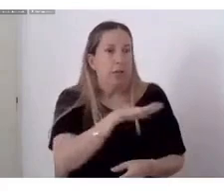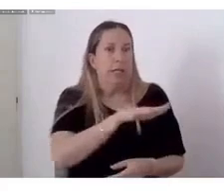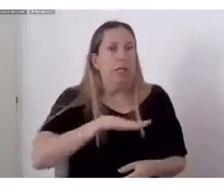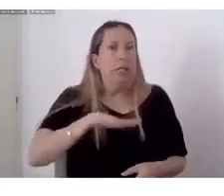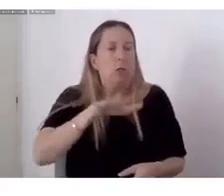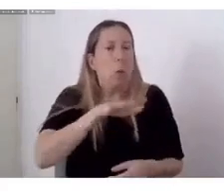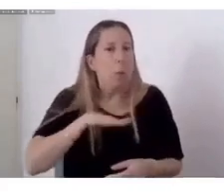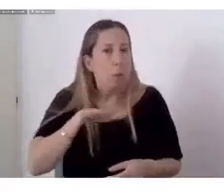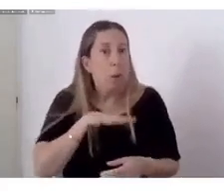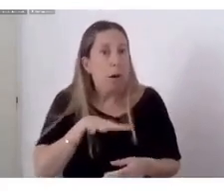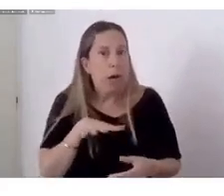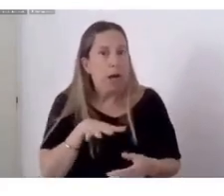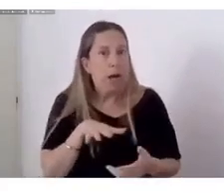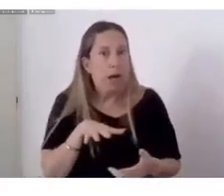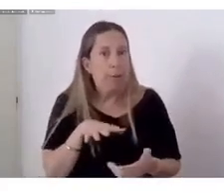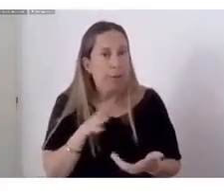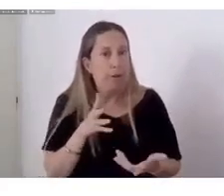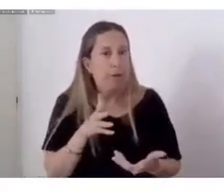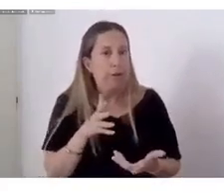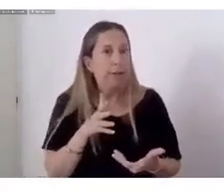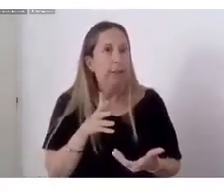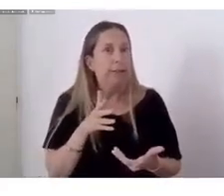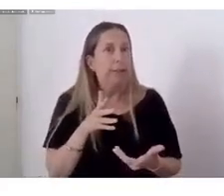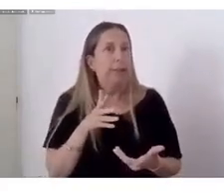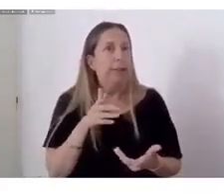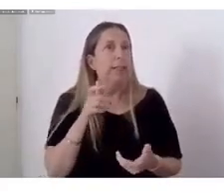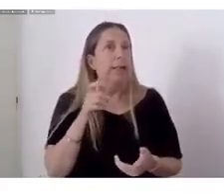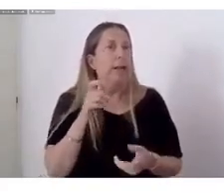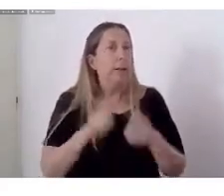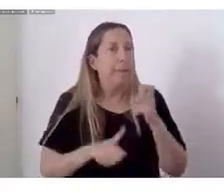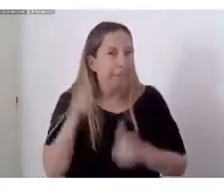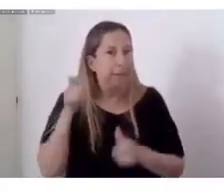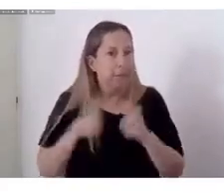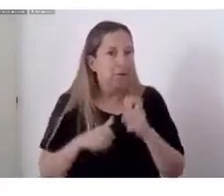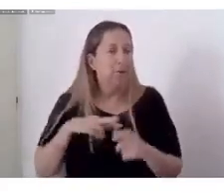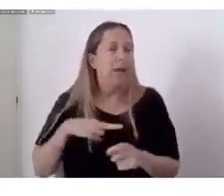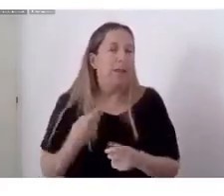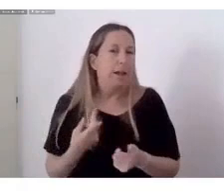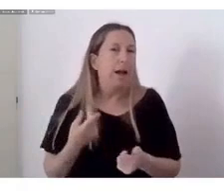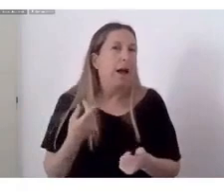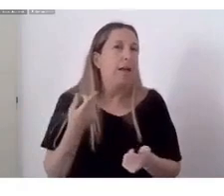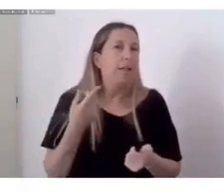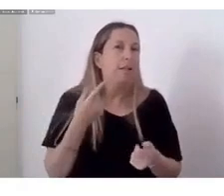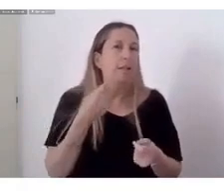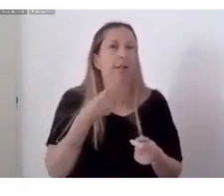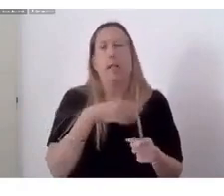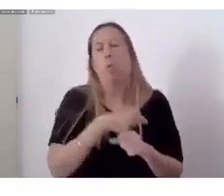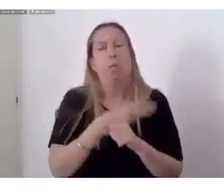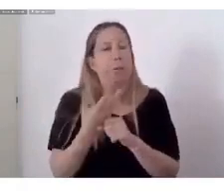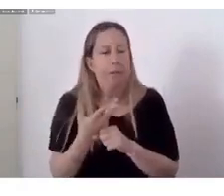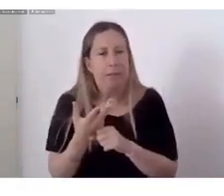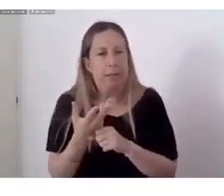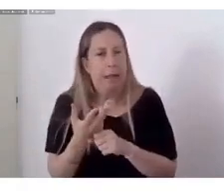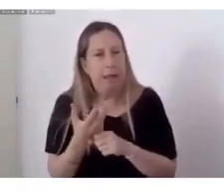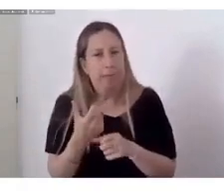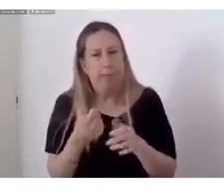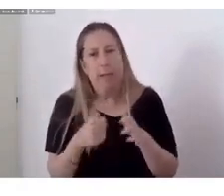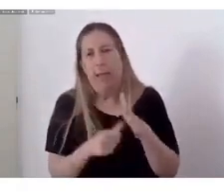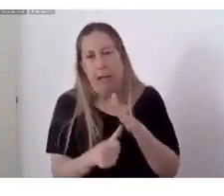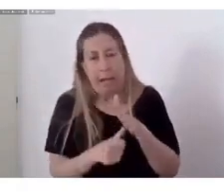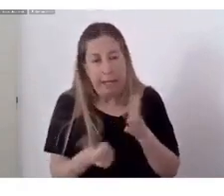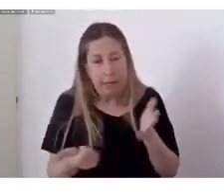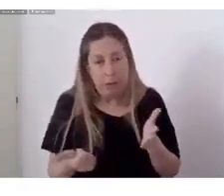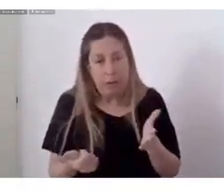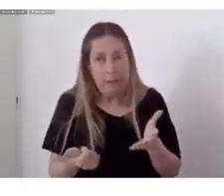son lugares Cerrados Para las personas Trans Y de la diversidad De género y sexual Entonces se